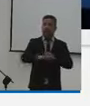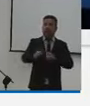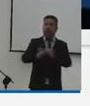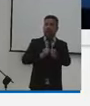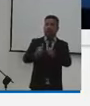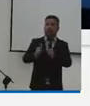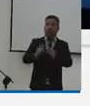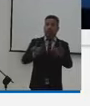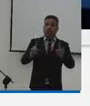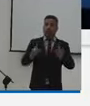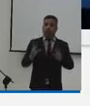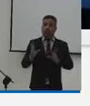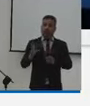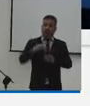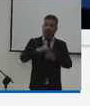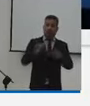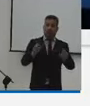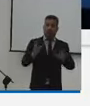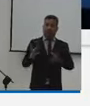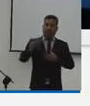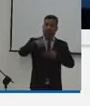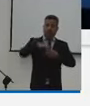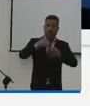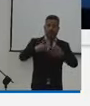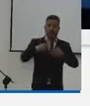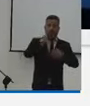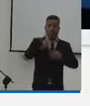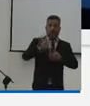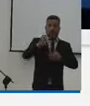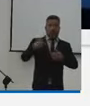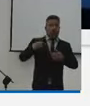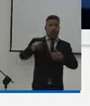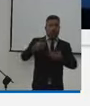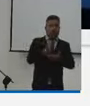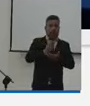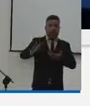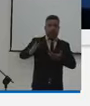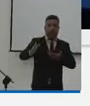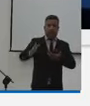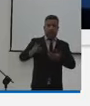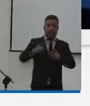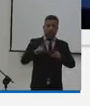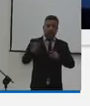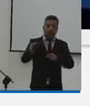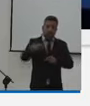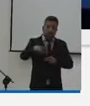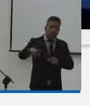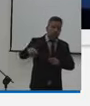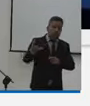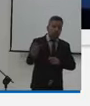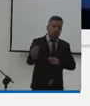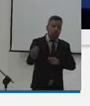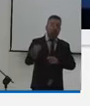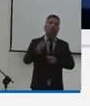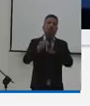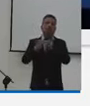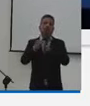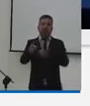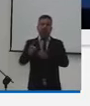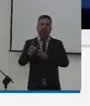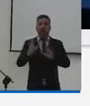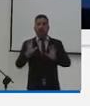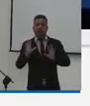sector deporte pero no hacen parte de nuestro sistema nacional del deporte y dentro de eso pues están